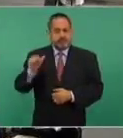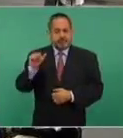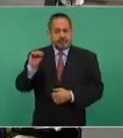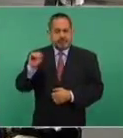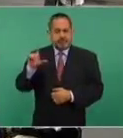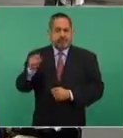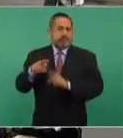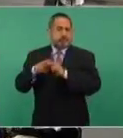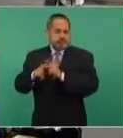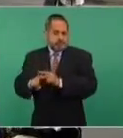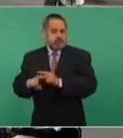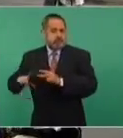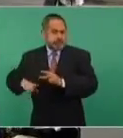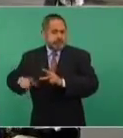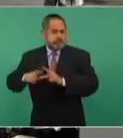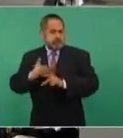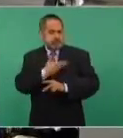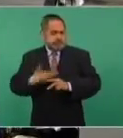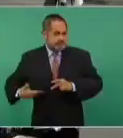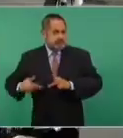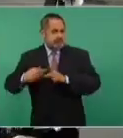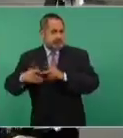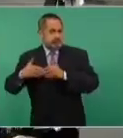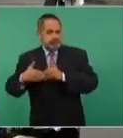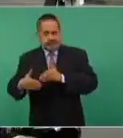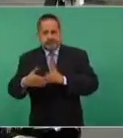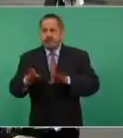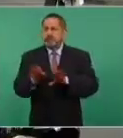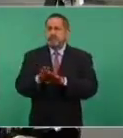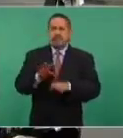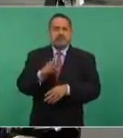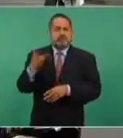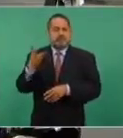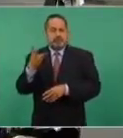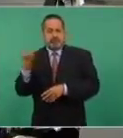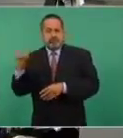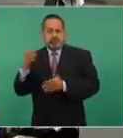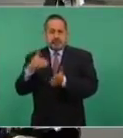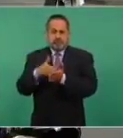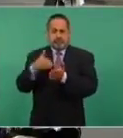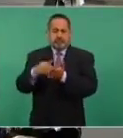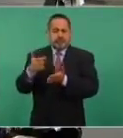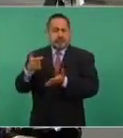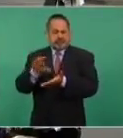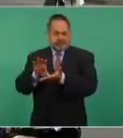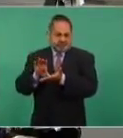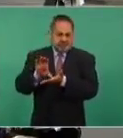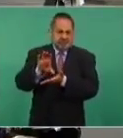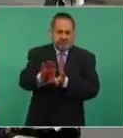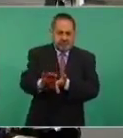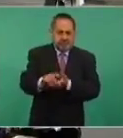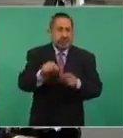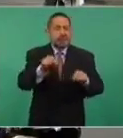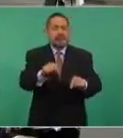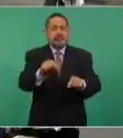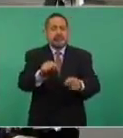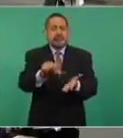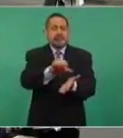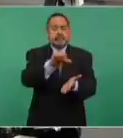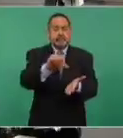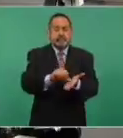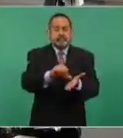Obrador se han invertido poco más de 300 millones de pesos en los centros de justicia para las mujeres.